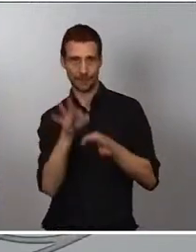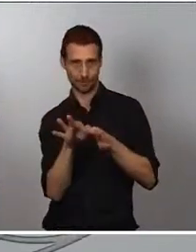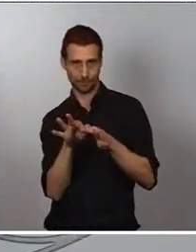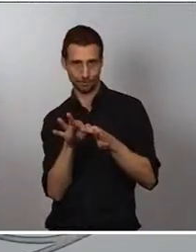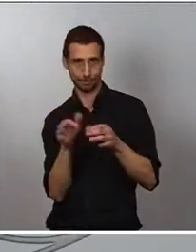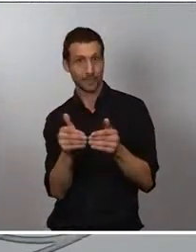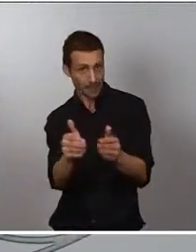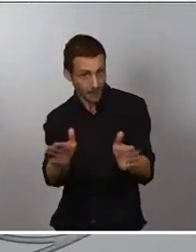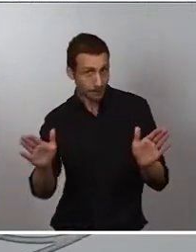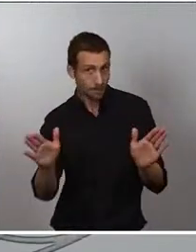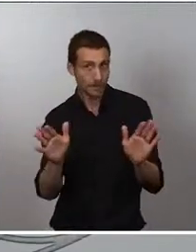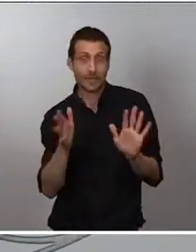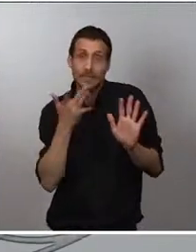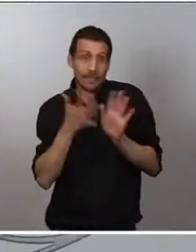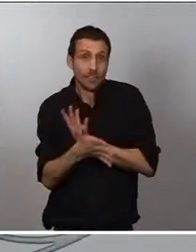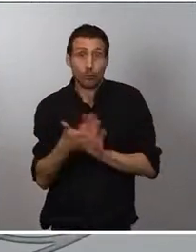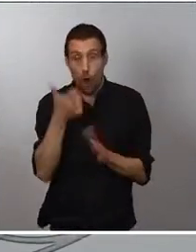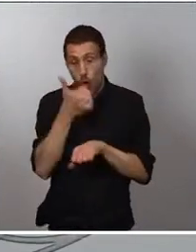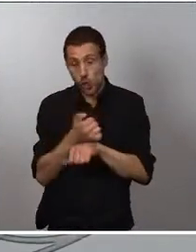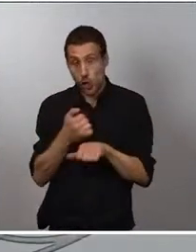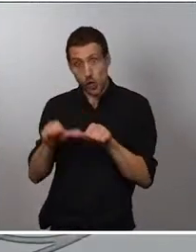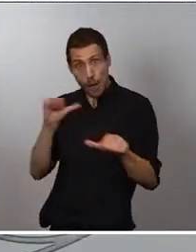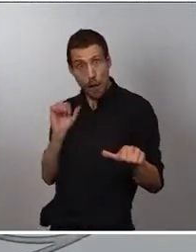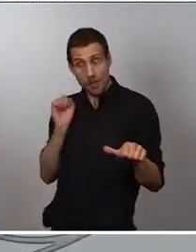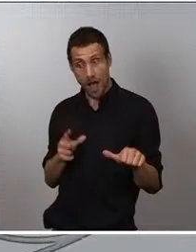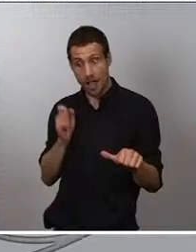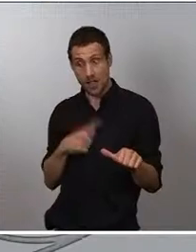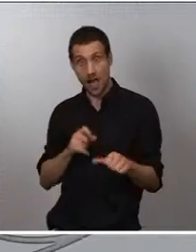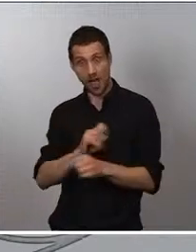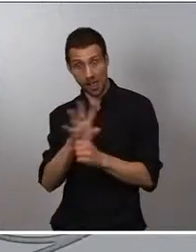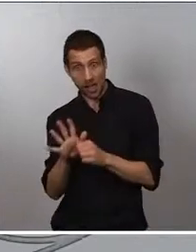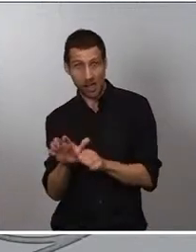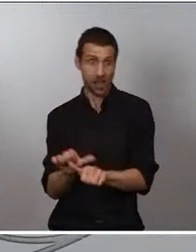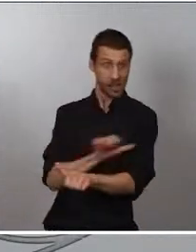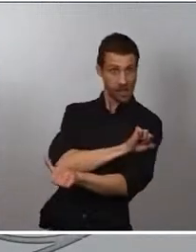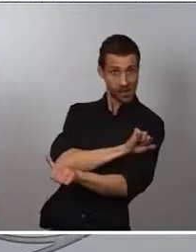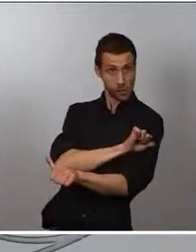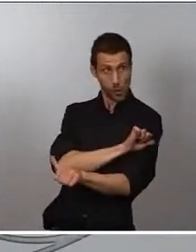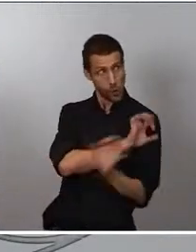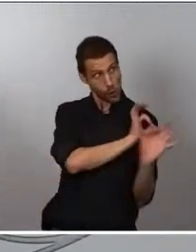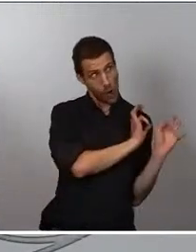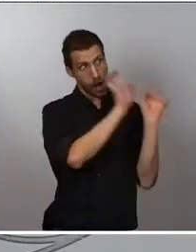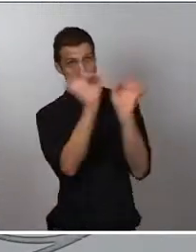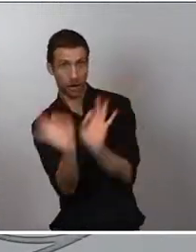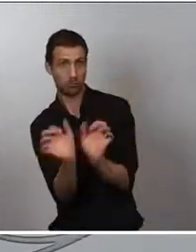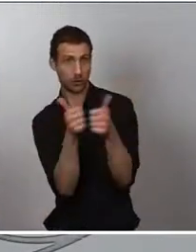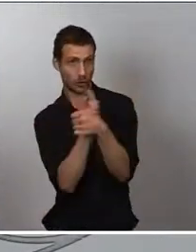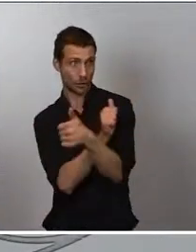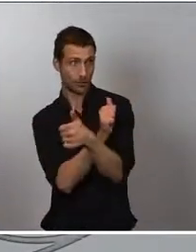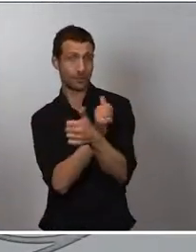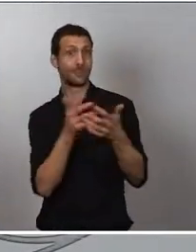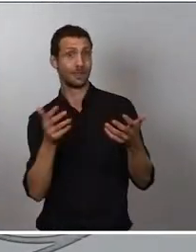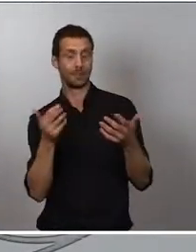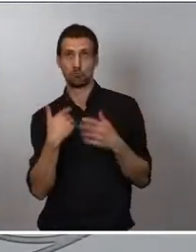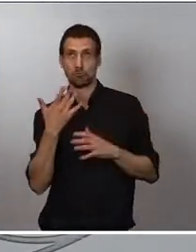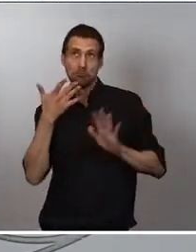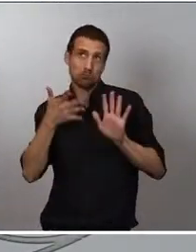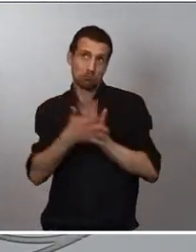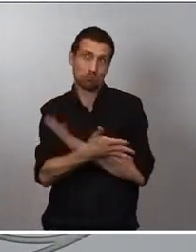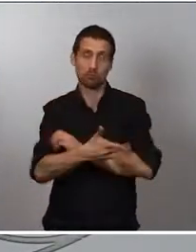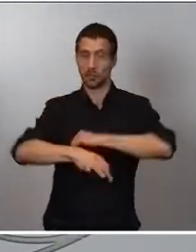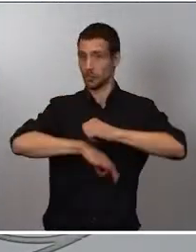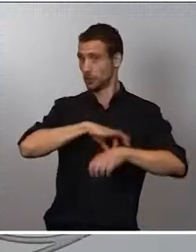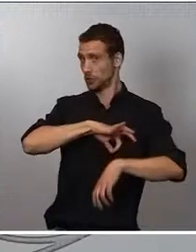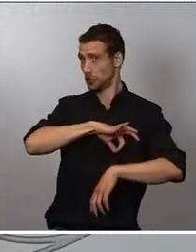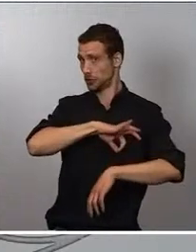el cronograma habitual antes de la crisis sanitaria provocada por la COVID, de tal manera que a principios de año esperamos que en enero podamos estar